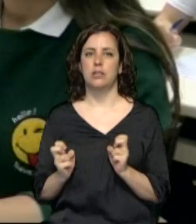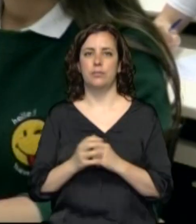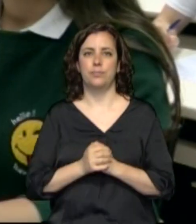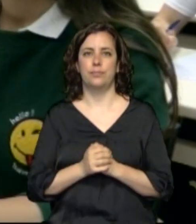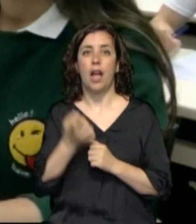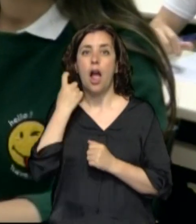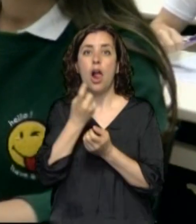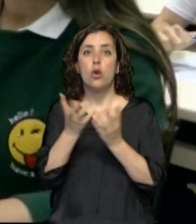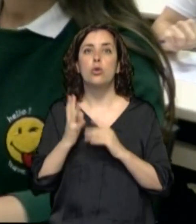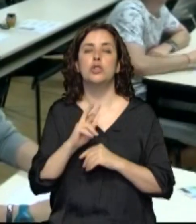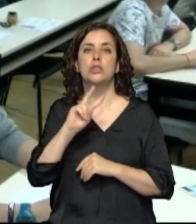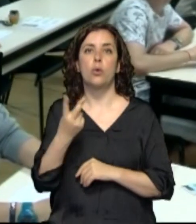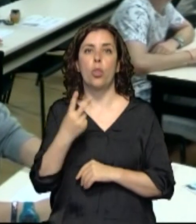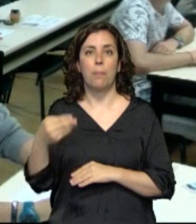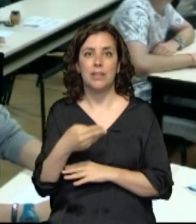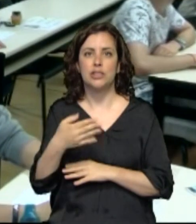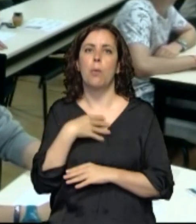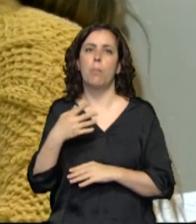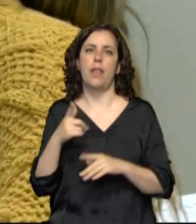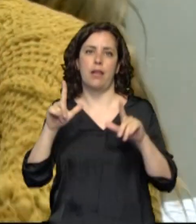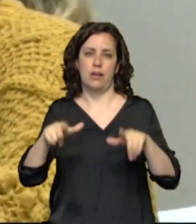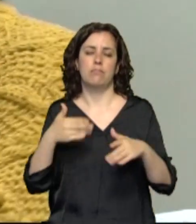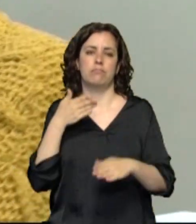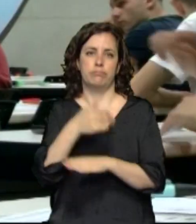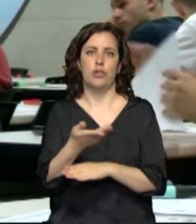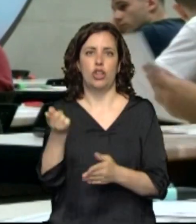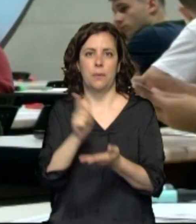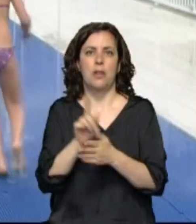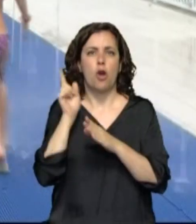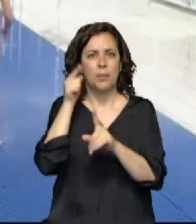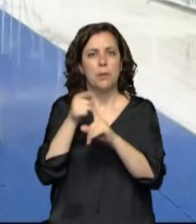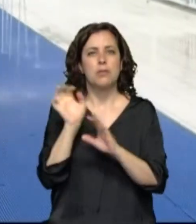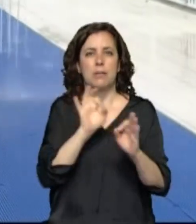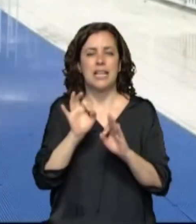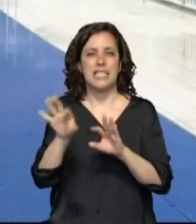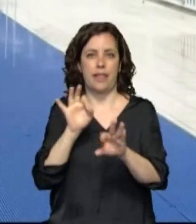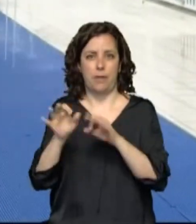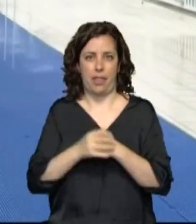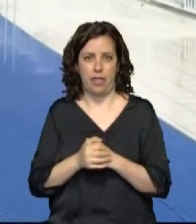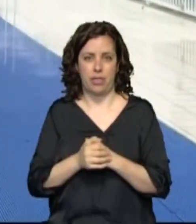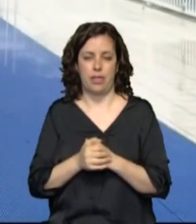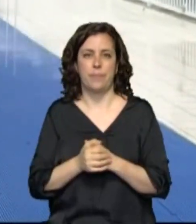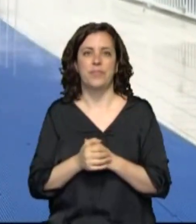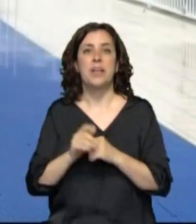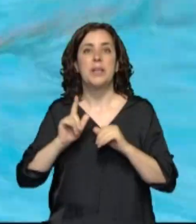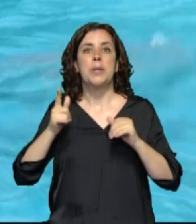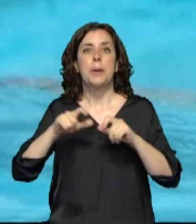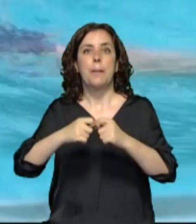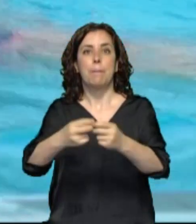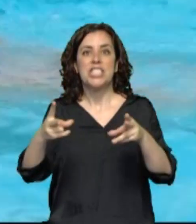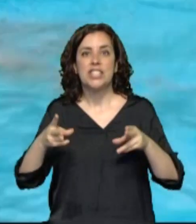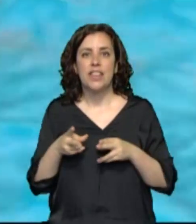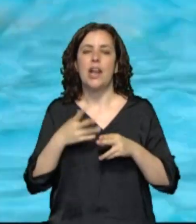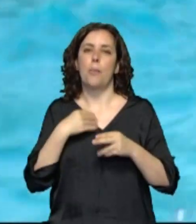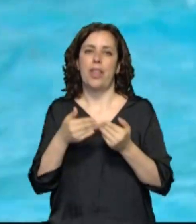bachillerato podrá volver a las aulas para preparar la EBAU, la prueba de acceso a la universidad. Las piscinas recreativas podrán abrir al público con cita